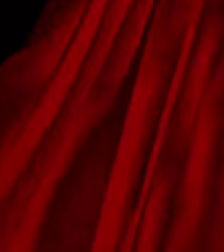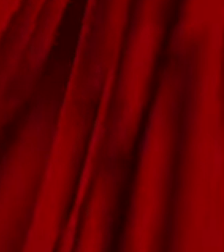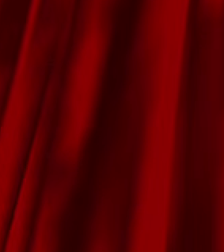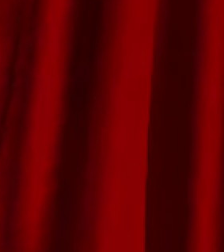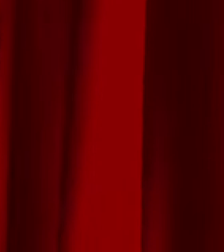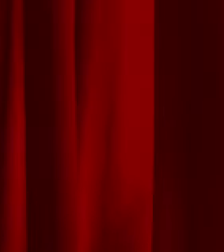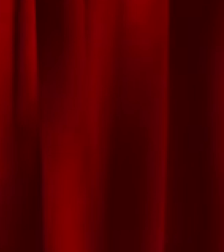¡Vamos! ¡Vamos! Gracias.